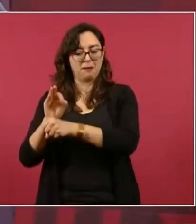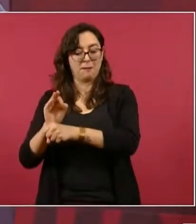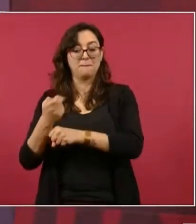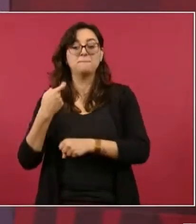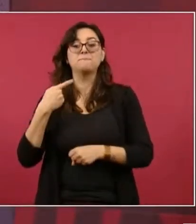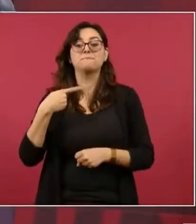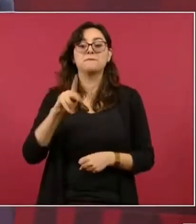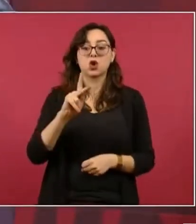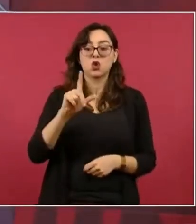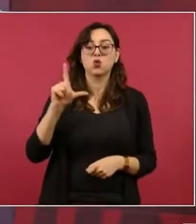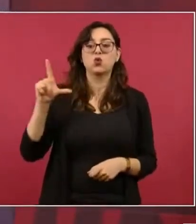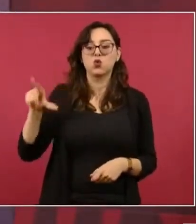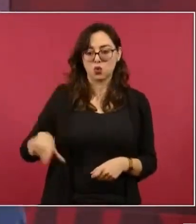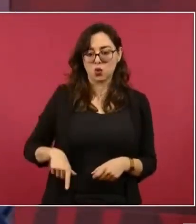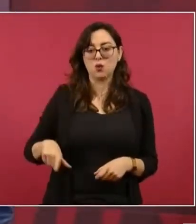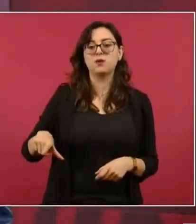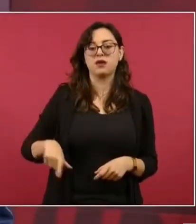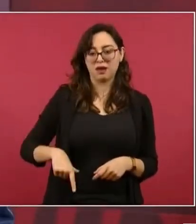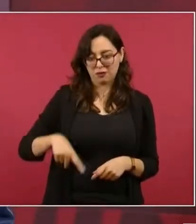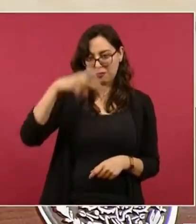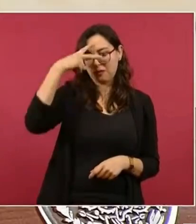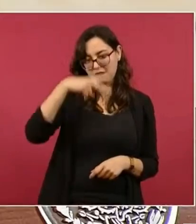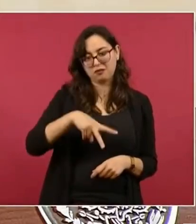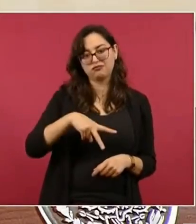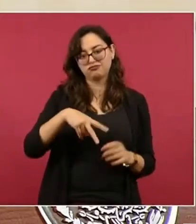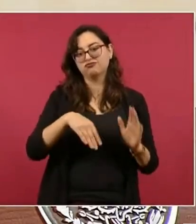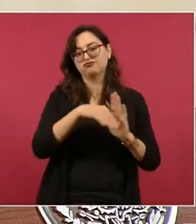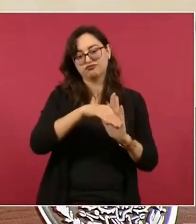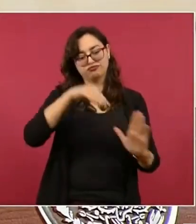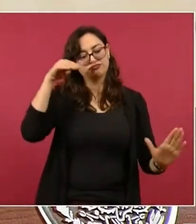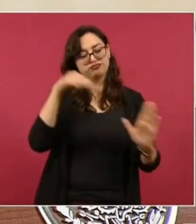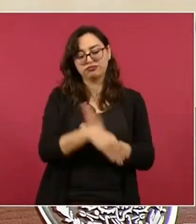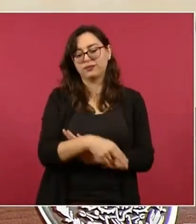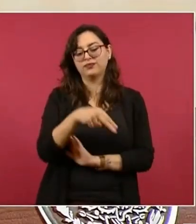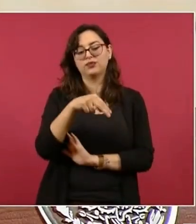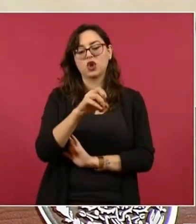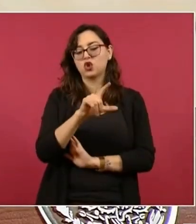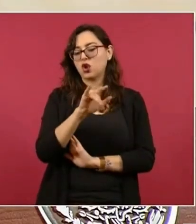al llamado modelo neoliberal